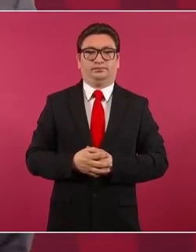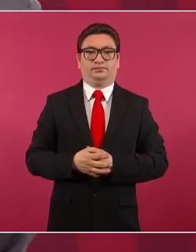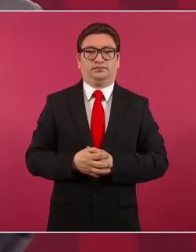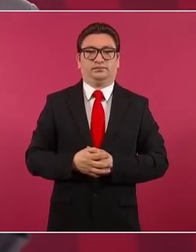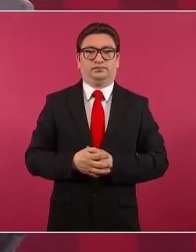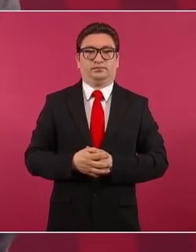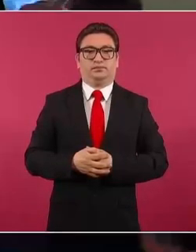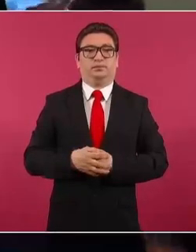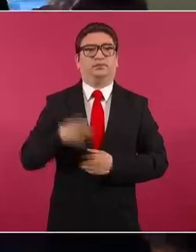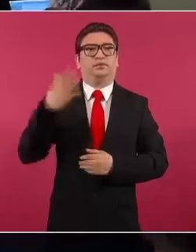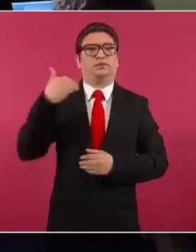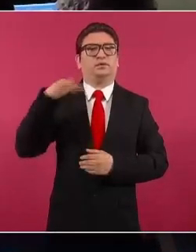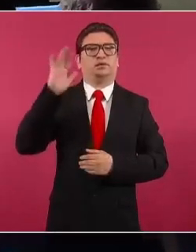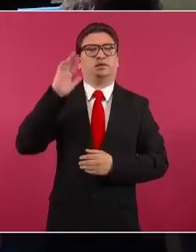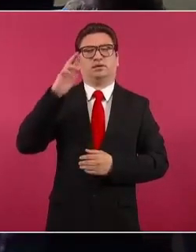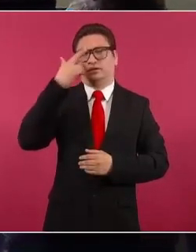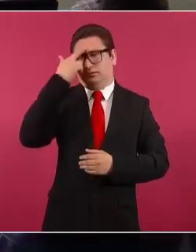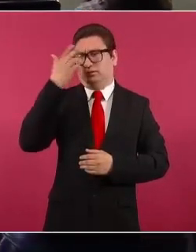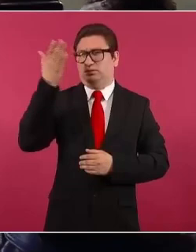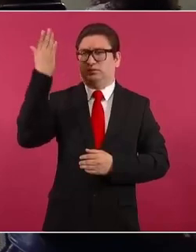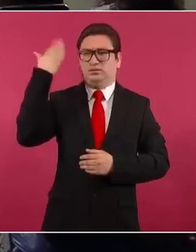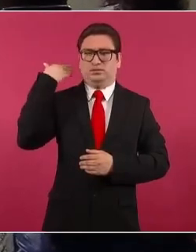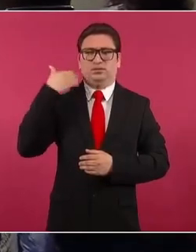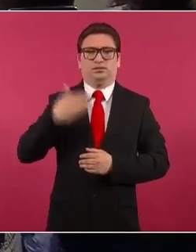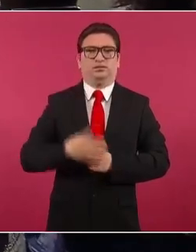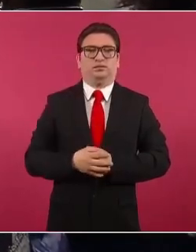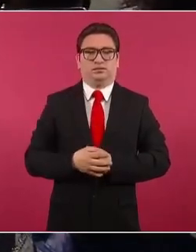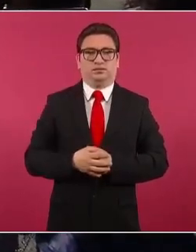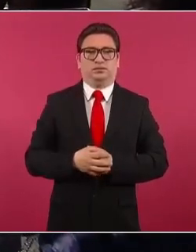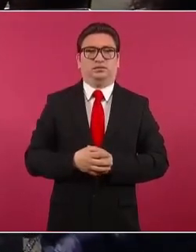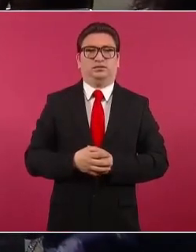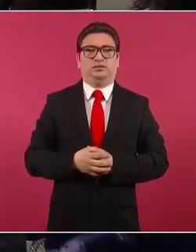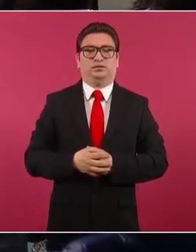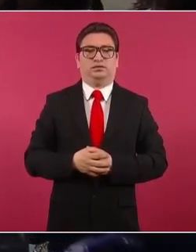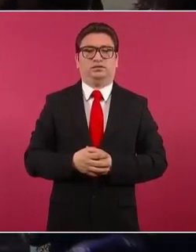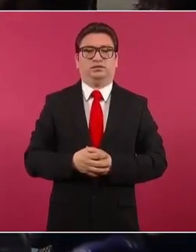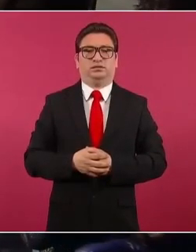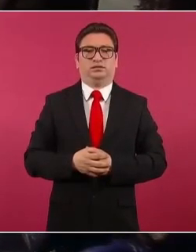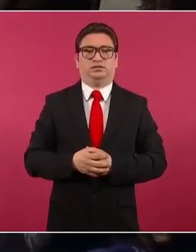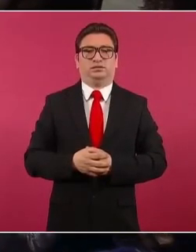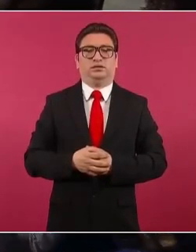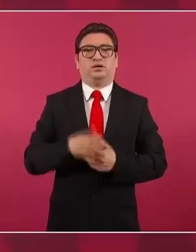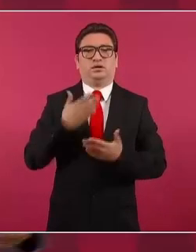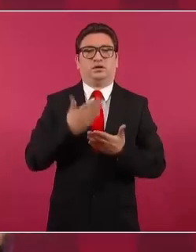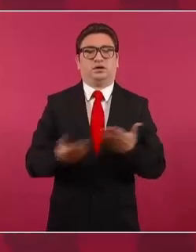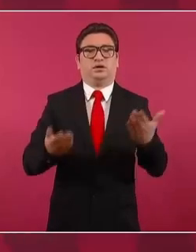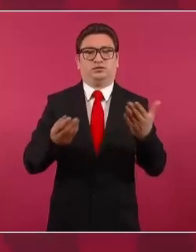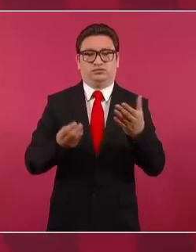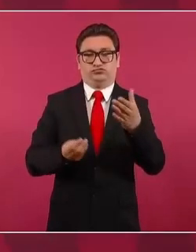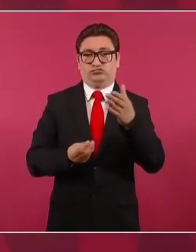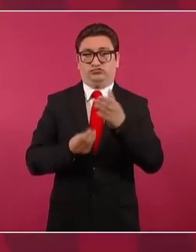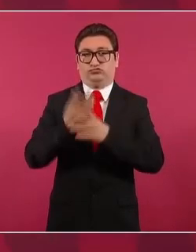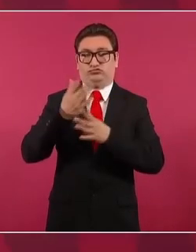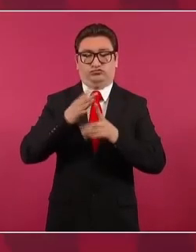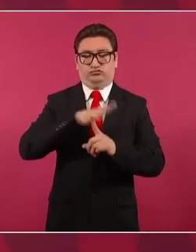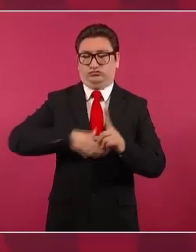en su momento, pero con las nuevas circunstancias,